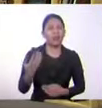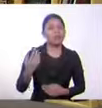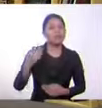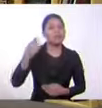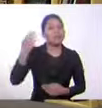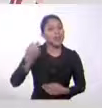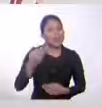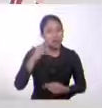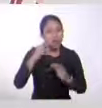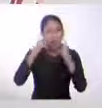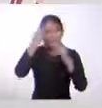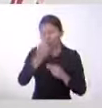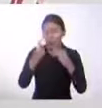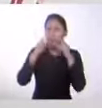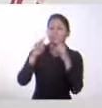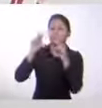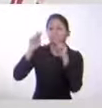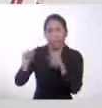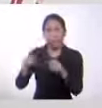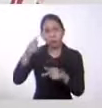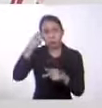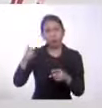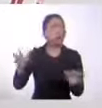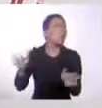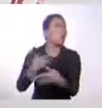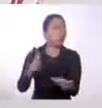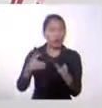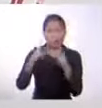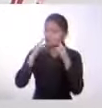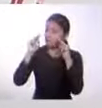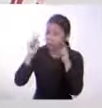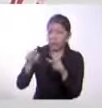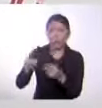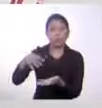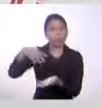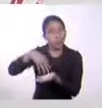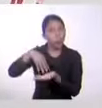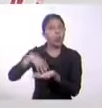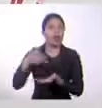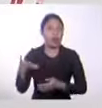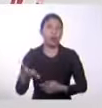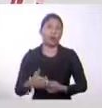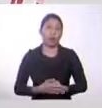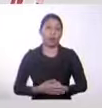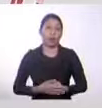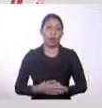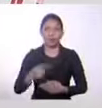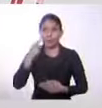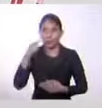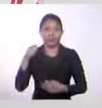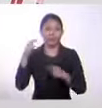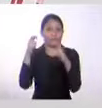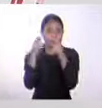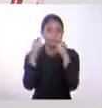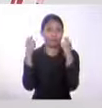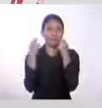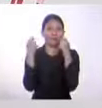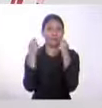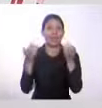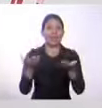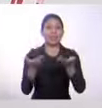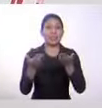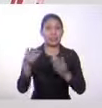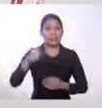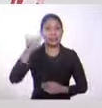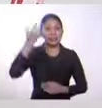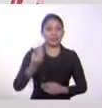visibilizar a estos pueblos. Acá tenemos una de las imágenes donde tenemos a uno de las celebraciones que se hacen en